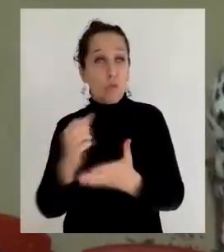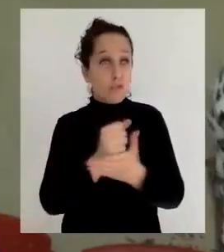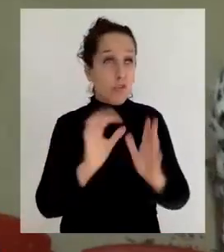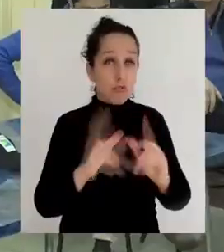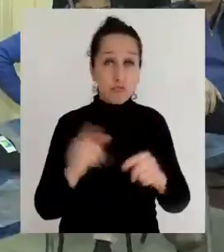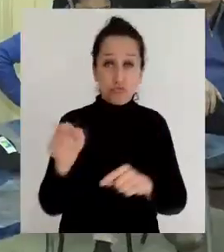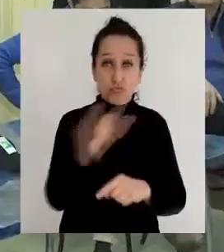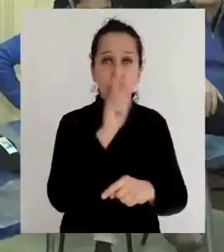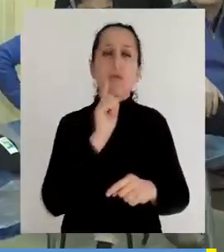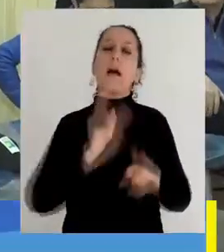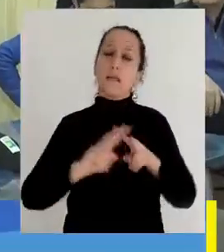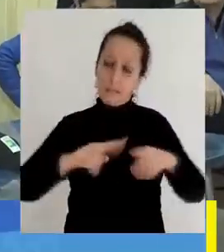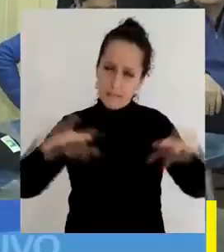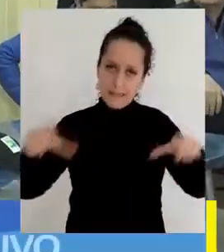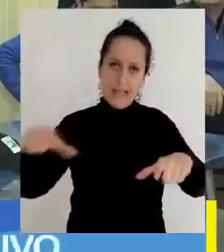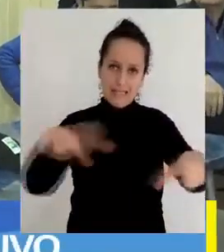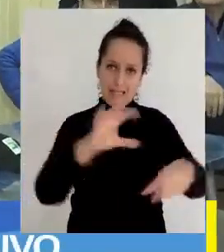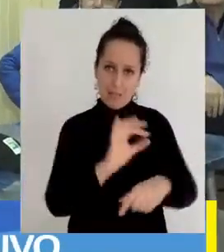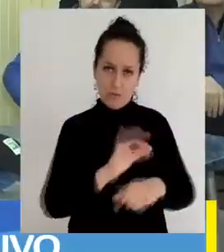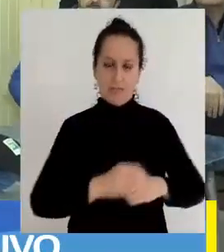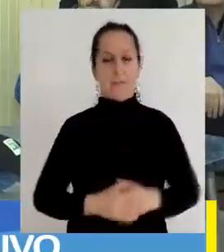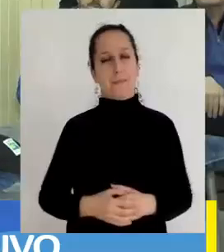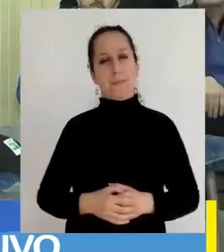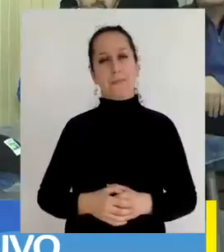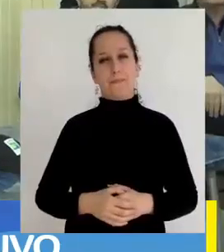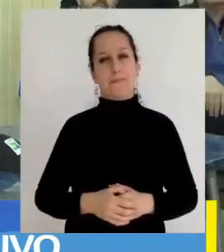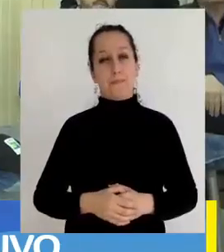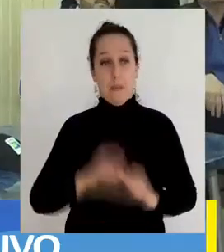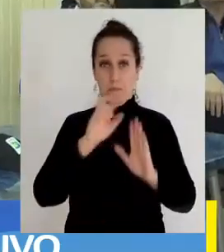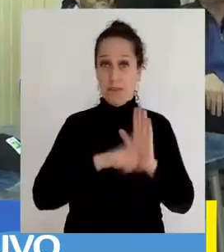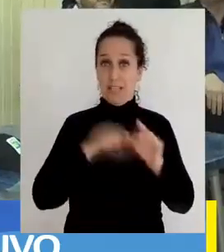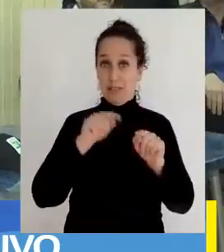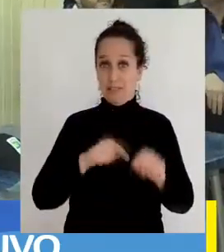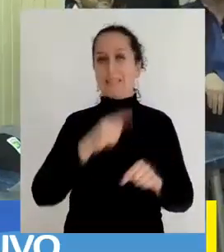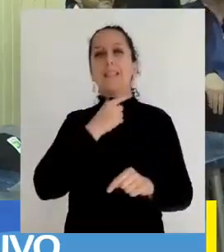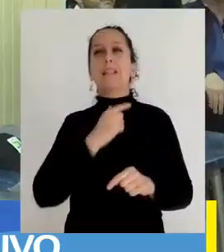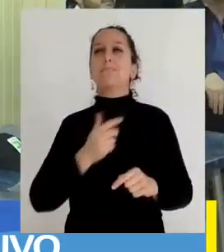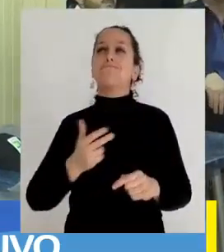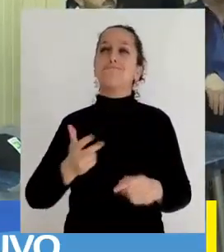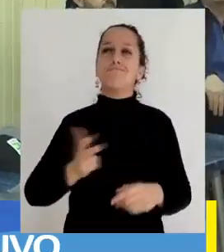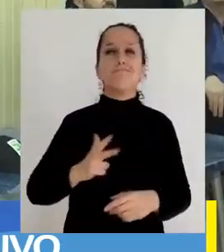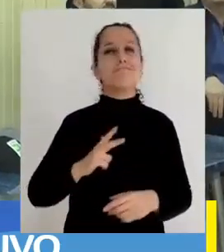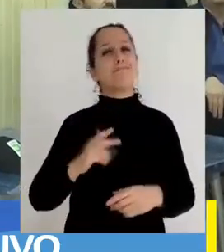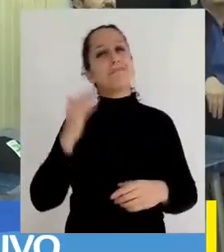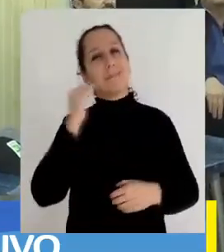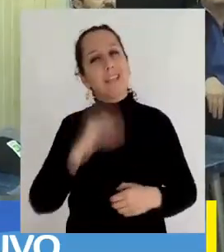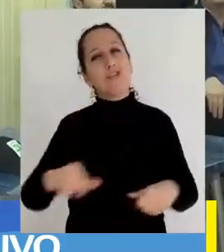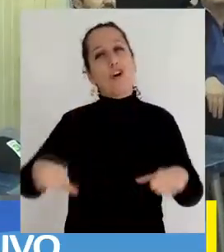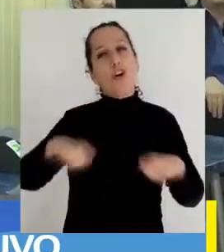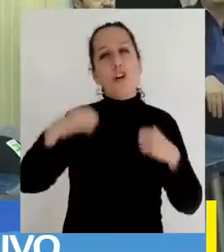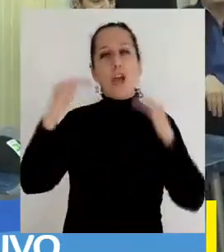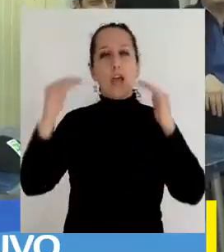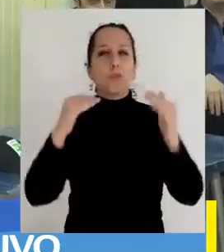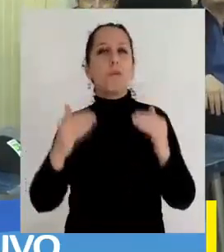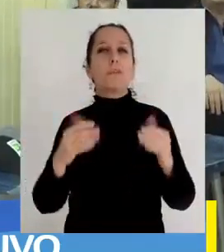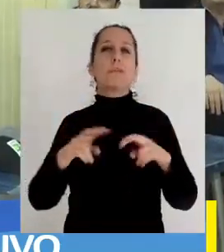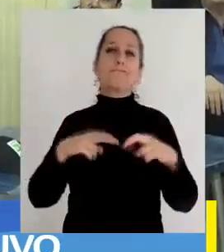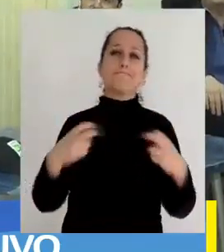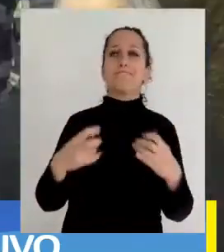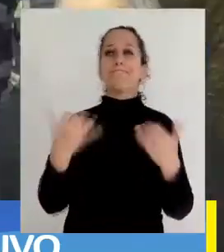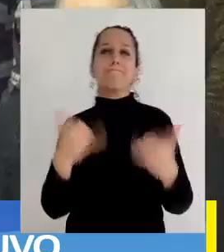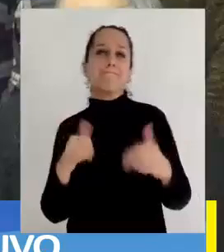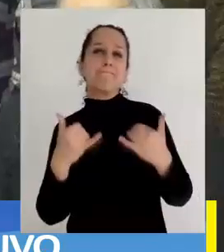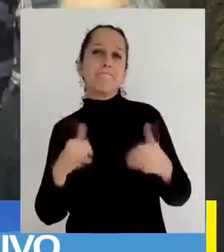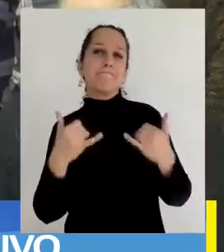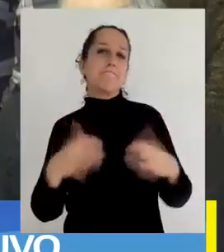que existen en la región. El primero de los proyectos busca darle dignidad a los niños, jóvenes y adultos que semana a semana se